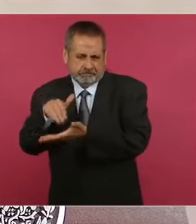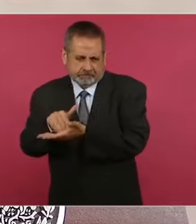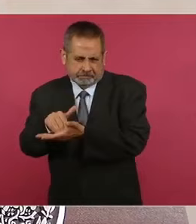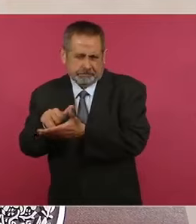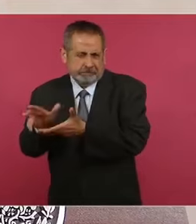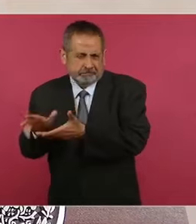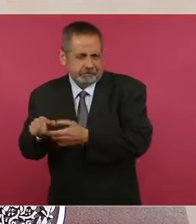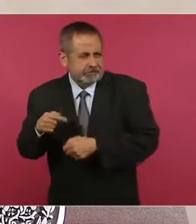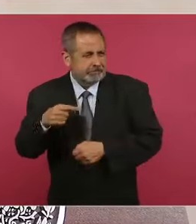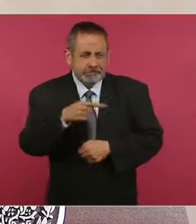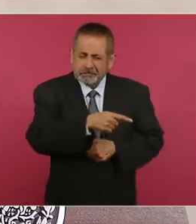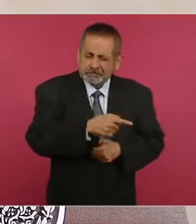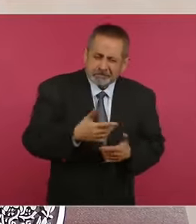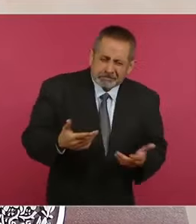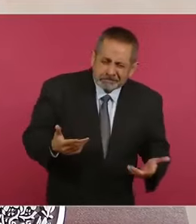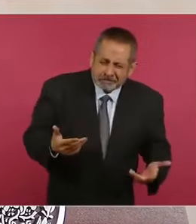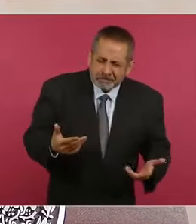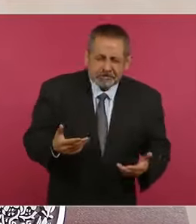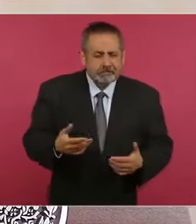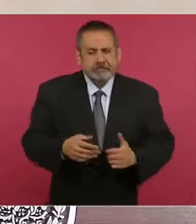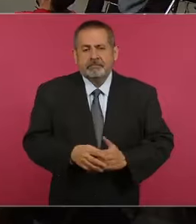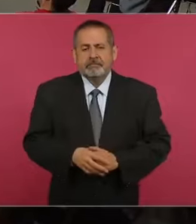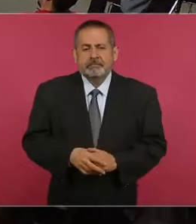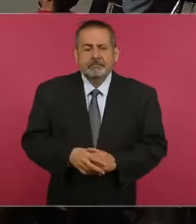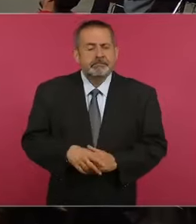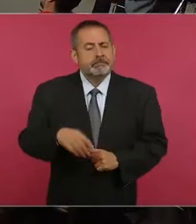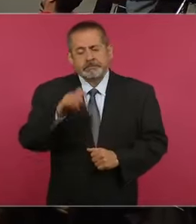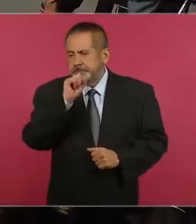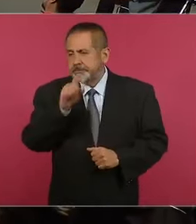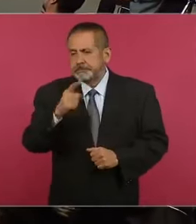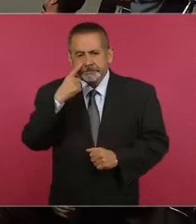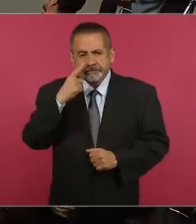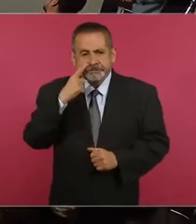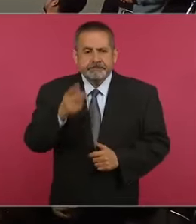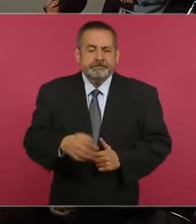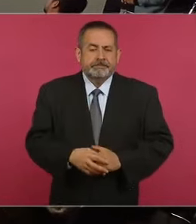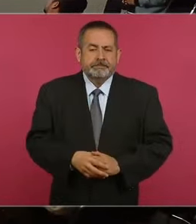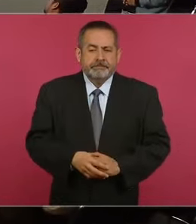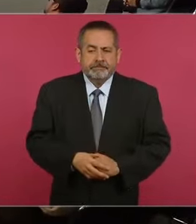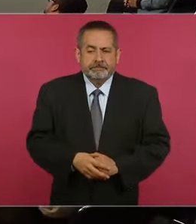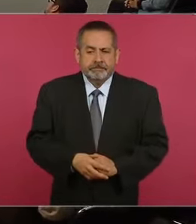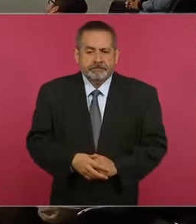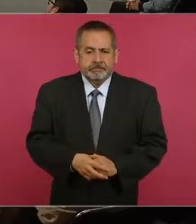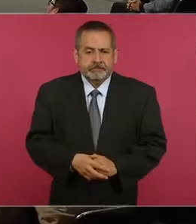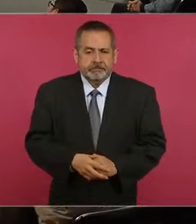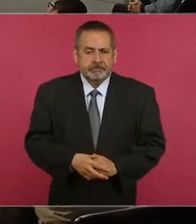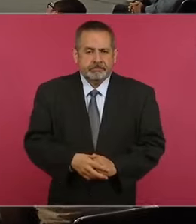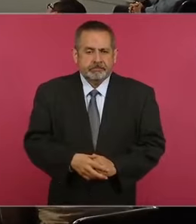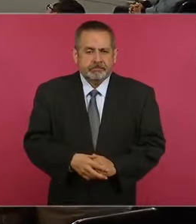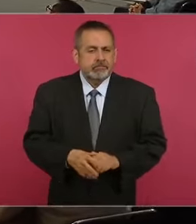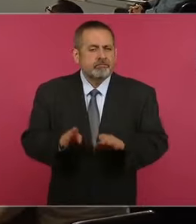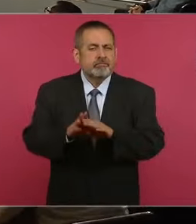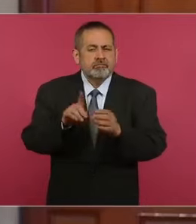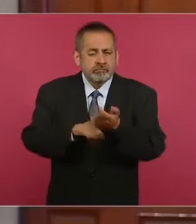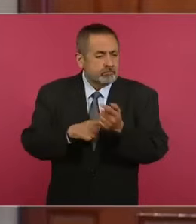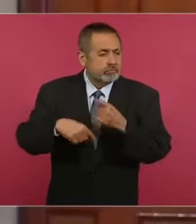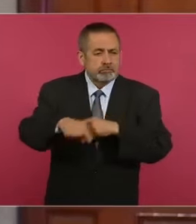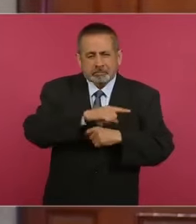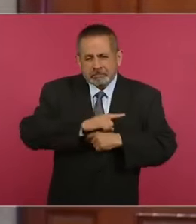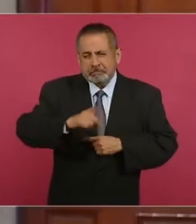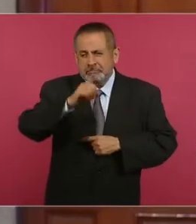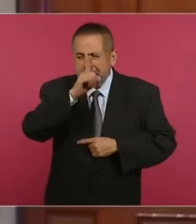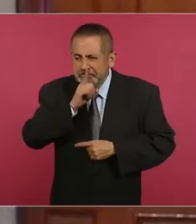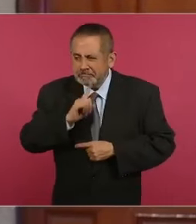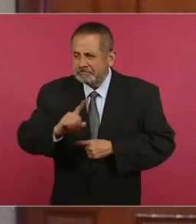pero además son capaces de mentir,